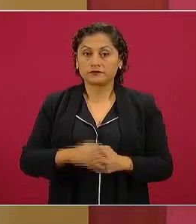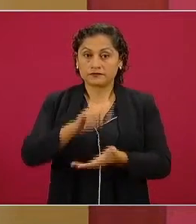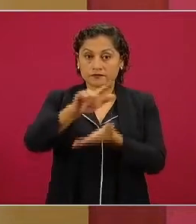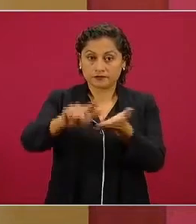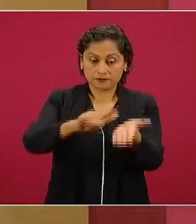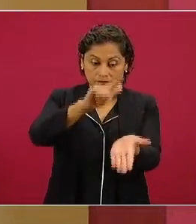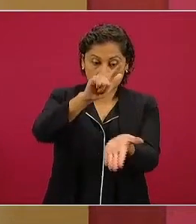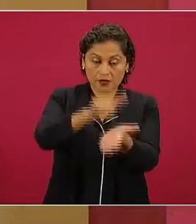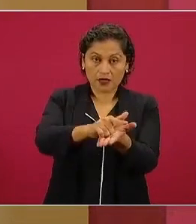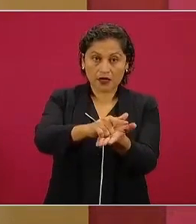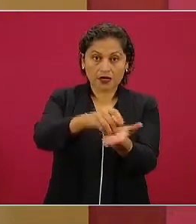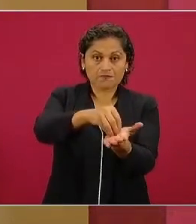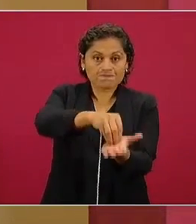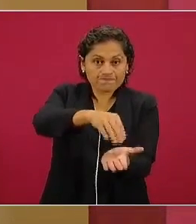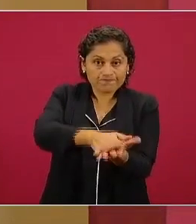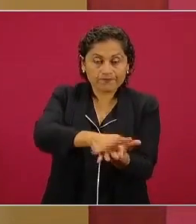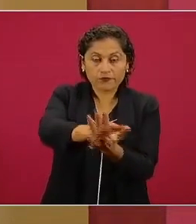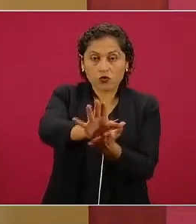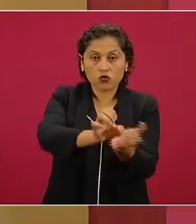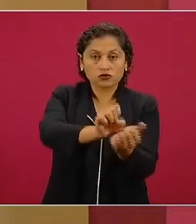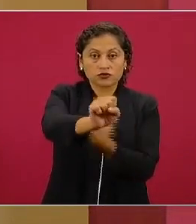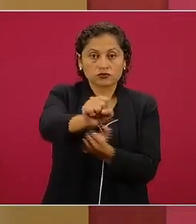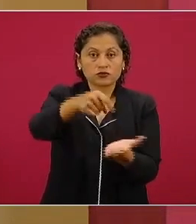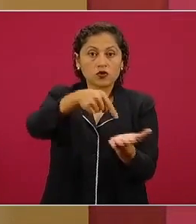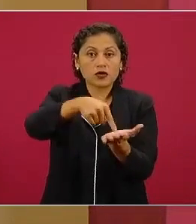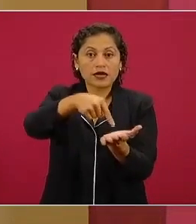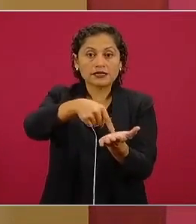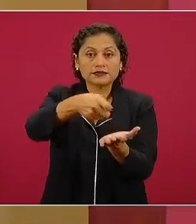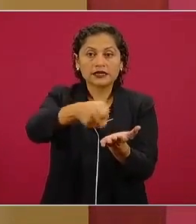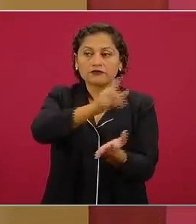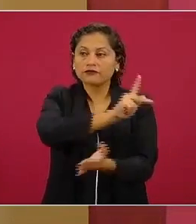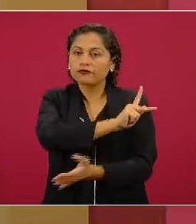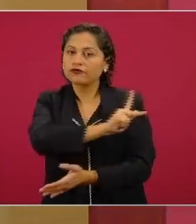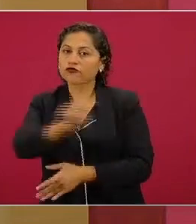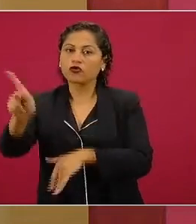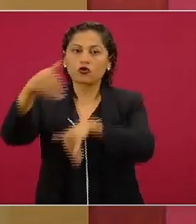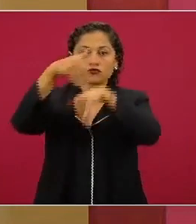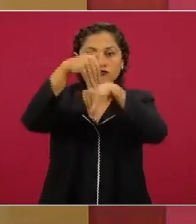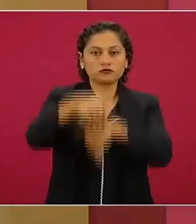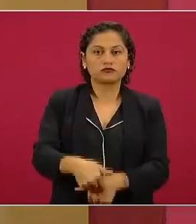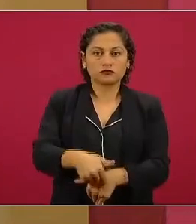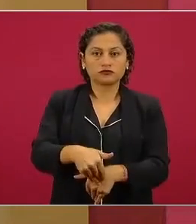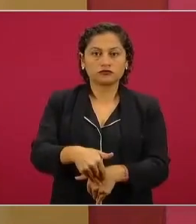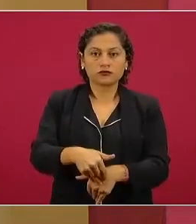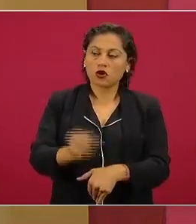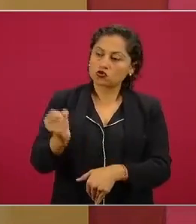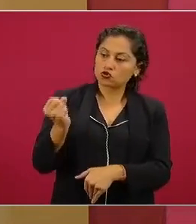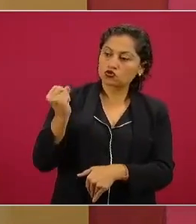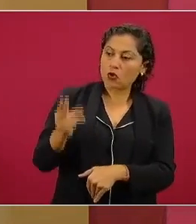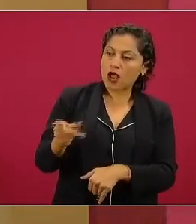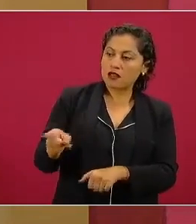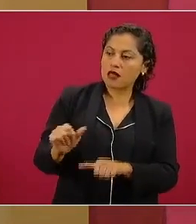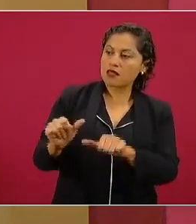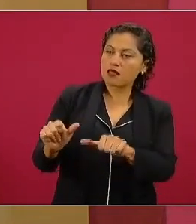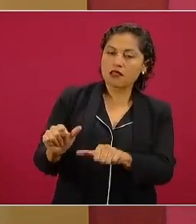constitución y las leyes no habrá impunidad ni fueros ni privilegios cumplido